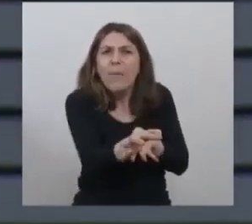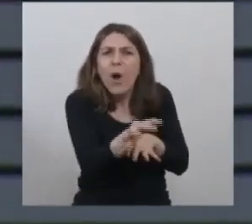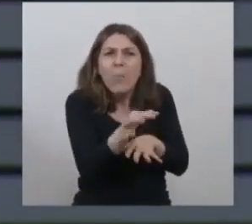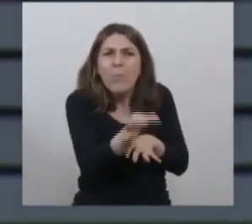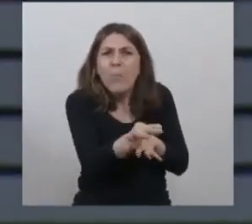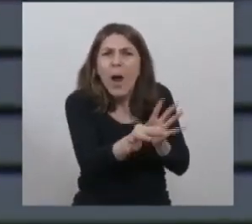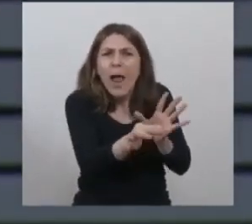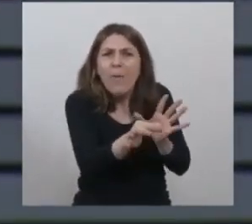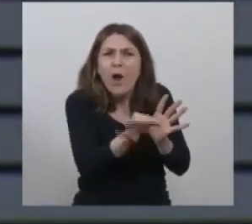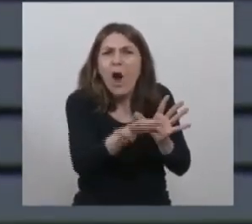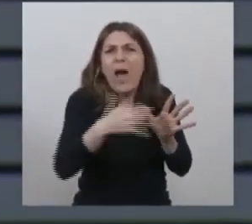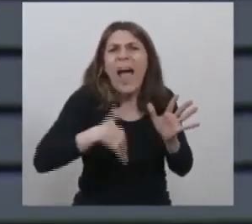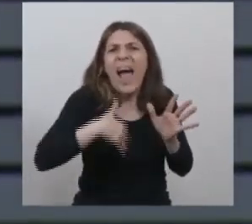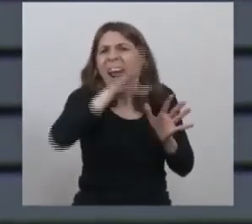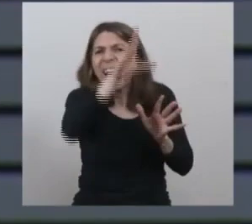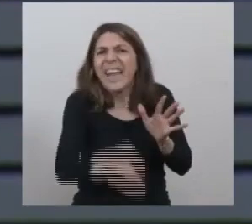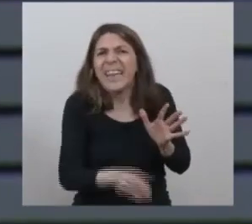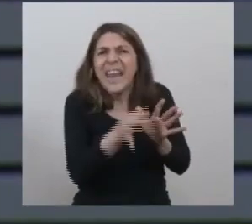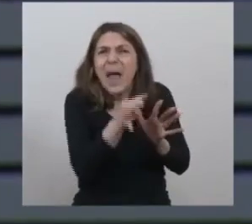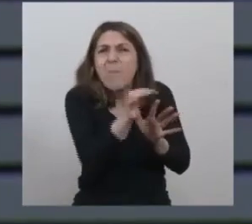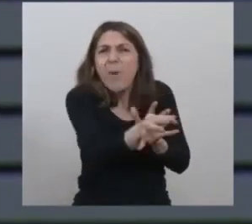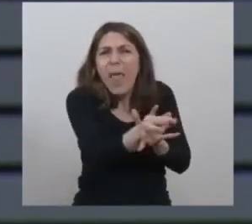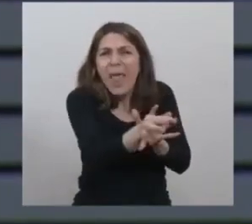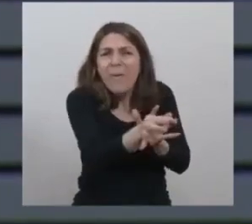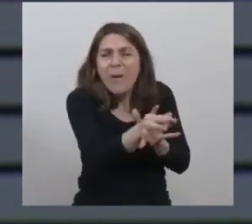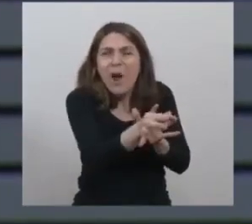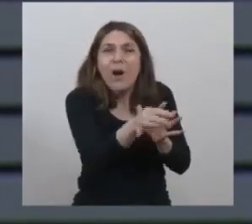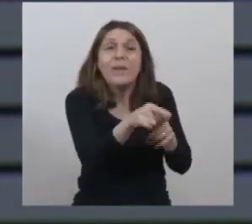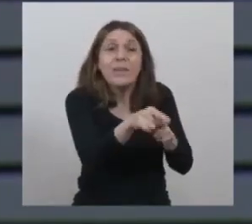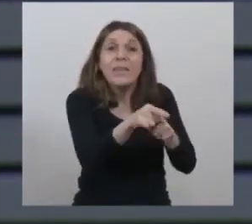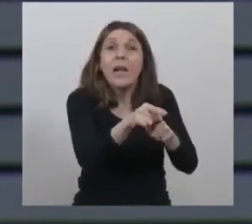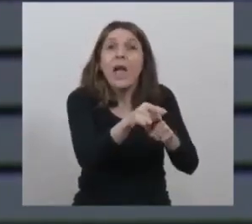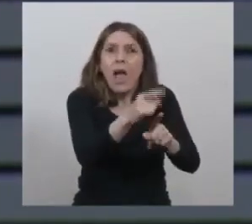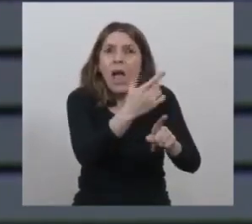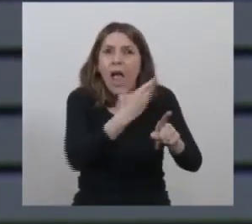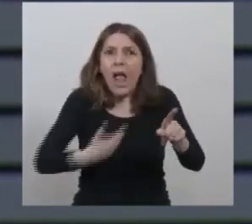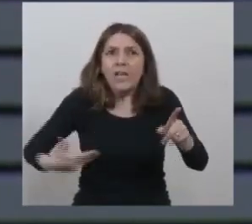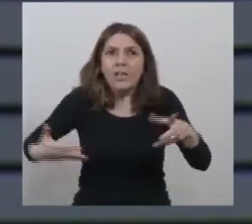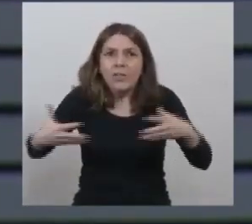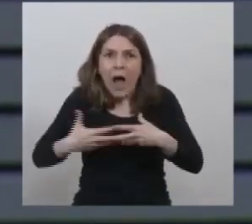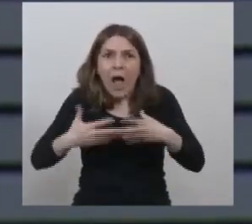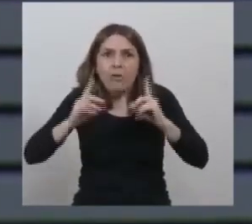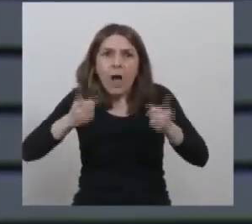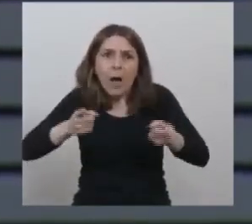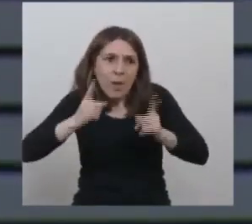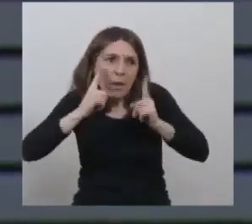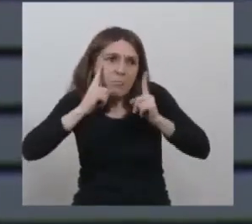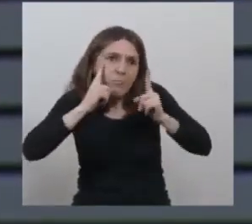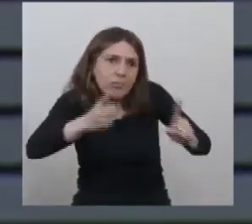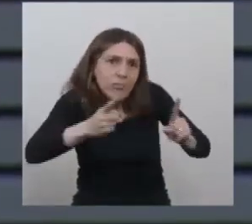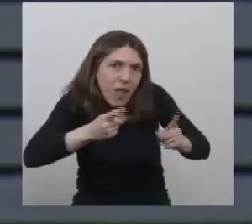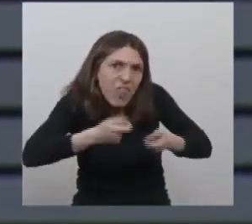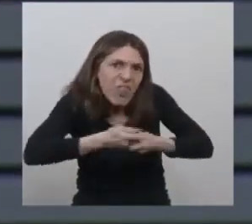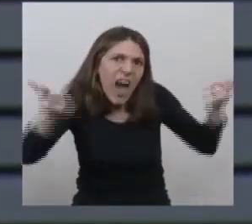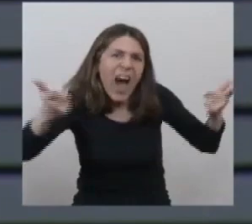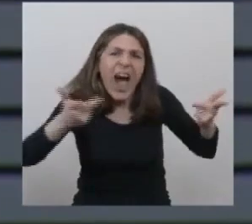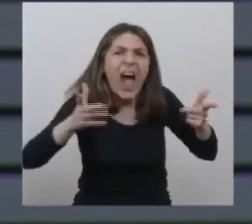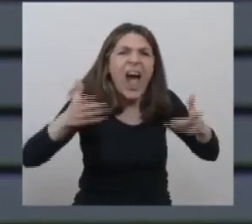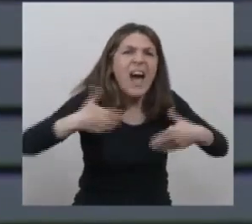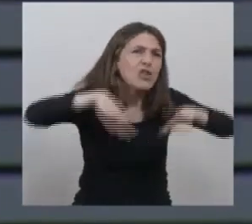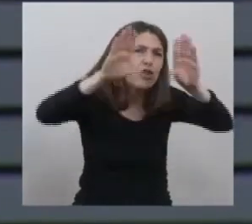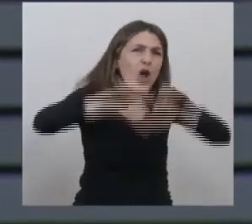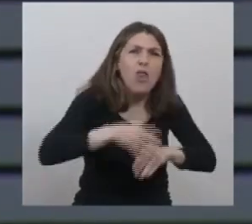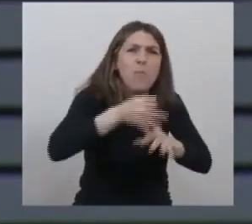rincón de la Argentina, que es la expresión también de que el Estado llega con lo mejor a cada rincón de la Argentina.